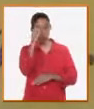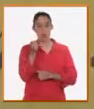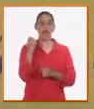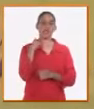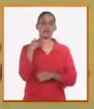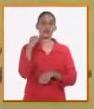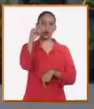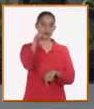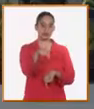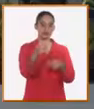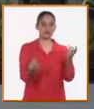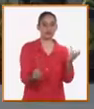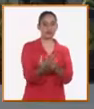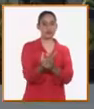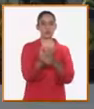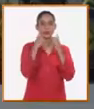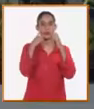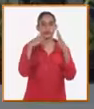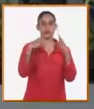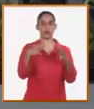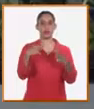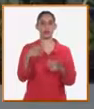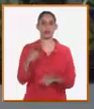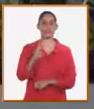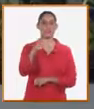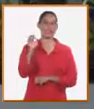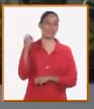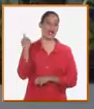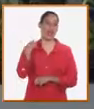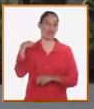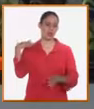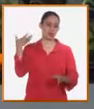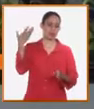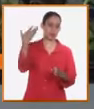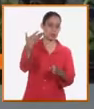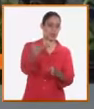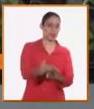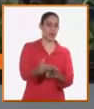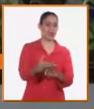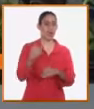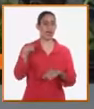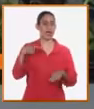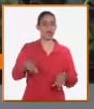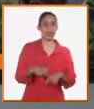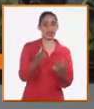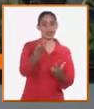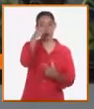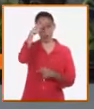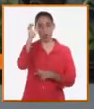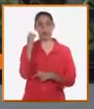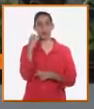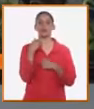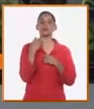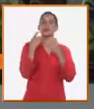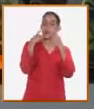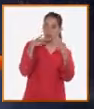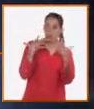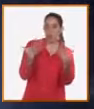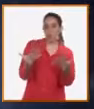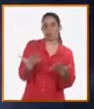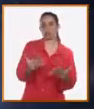principal desafío. Haber llegado a los 30 años del aniversario de la Corporación Cubarrón realmente significa un orgullo